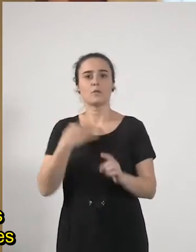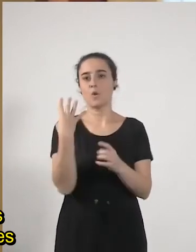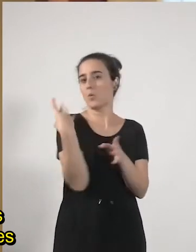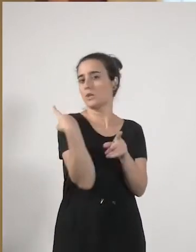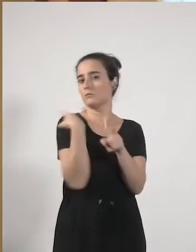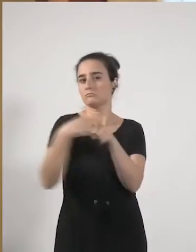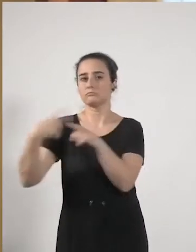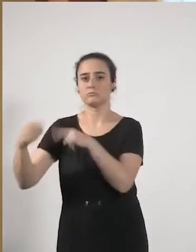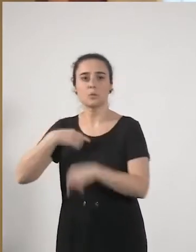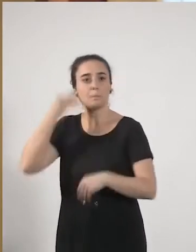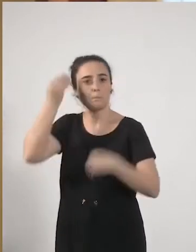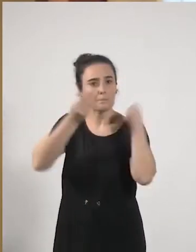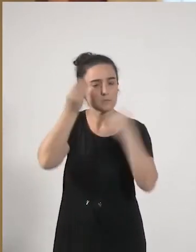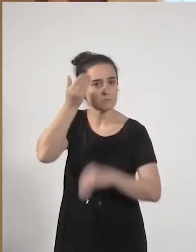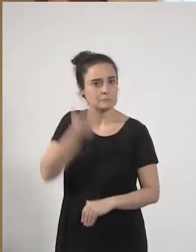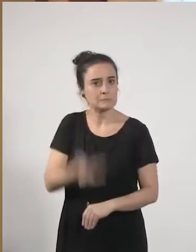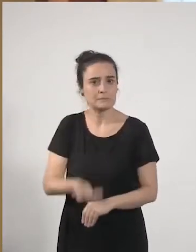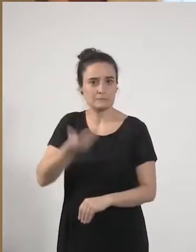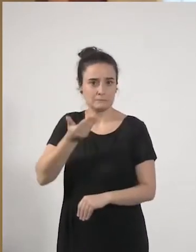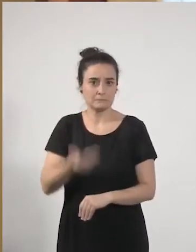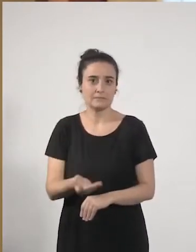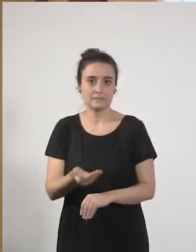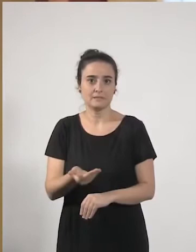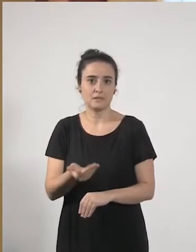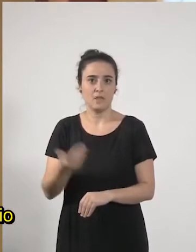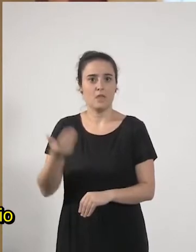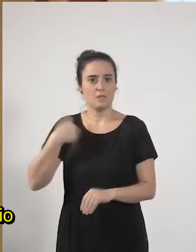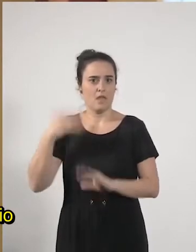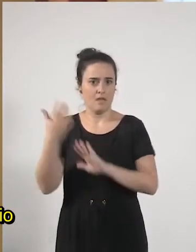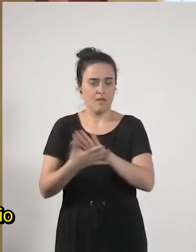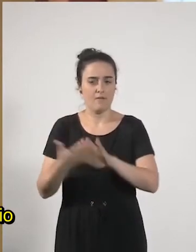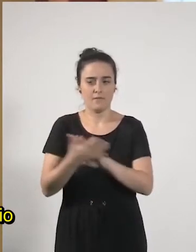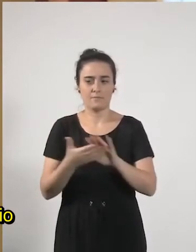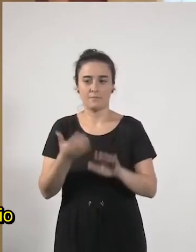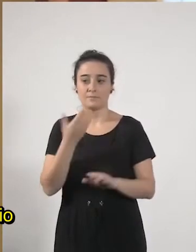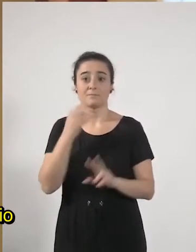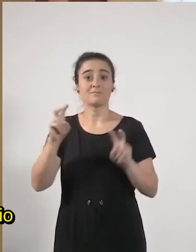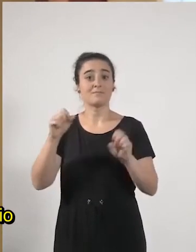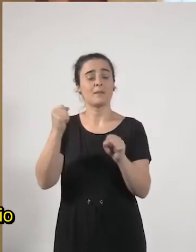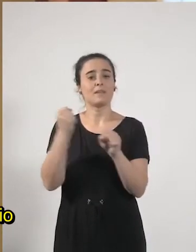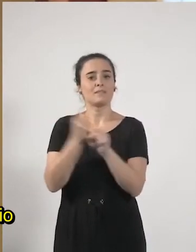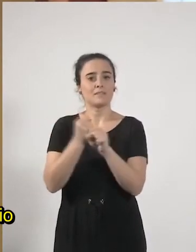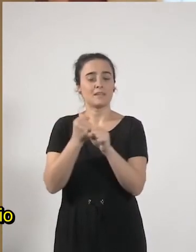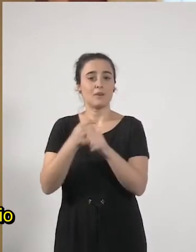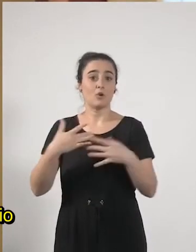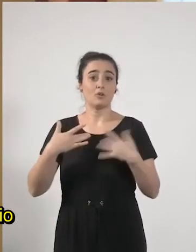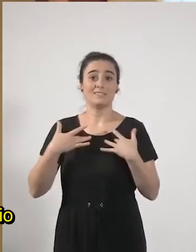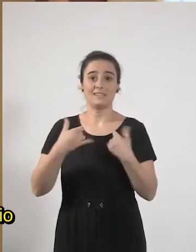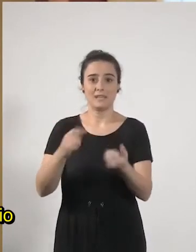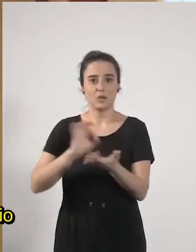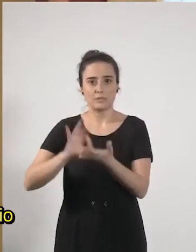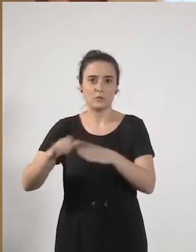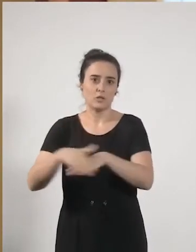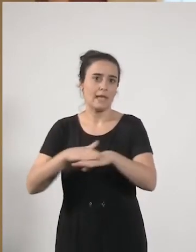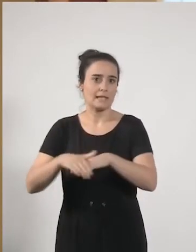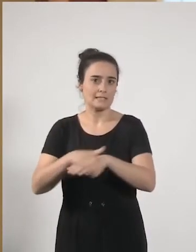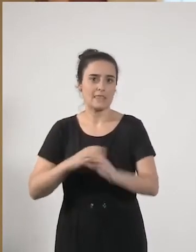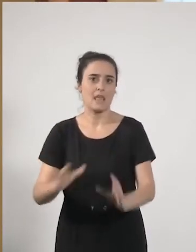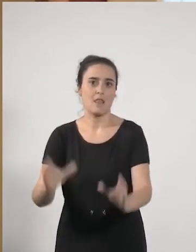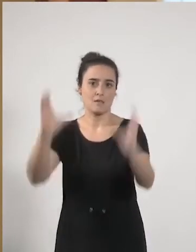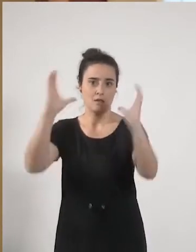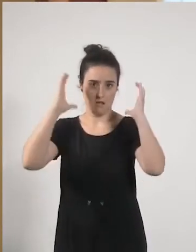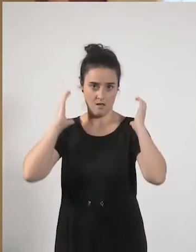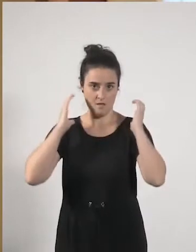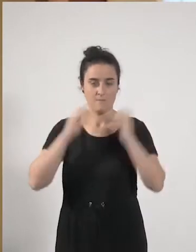importantes y que están sobre la mesa. La sobrecarga en el trabajo sanitario y en los servicios esenciales, la